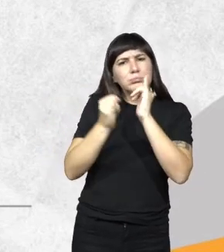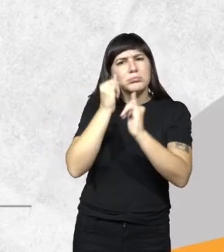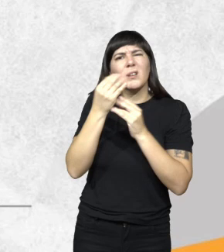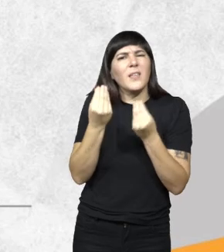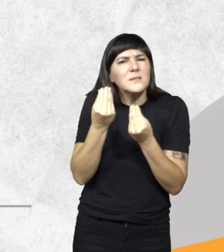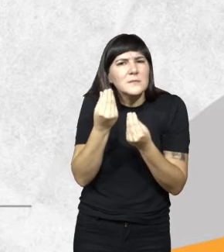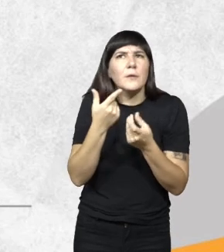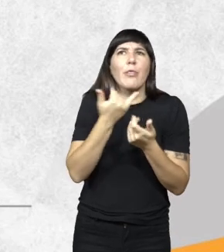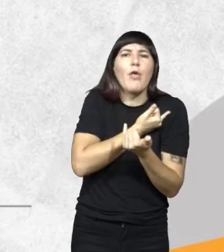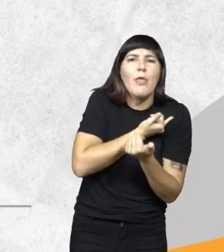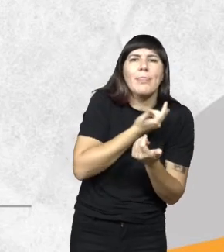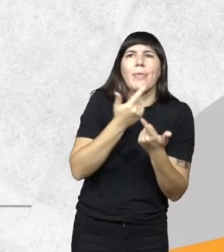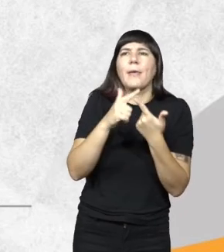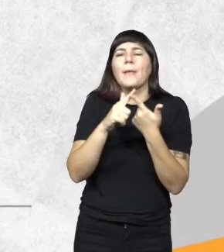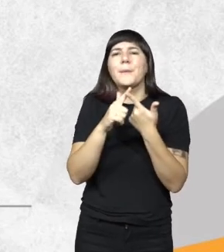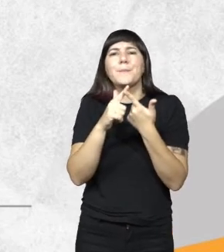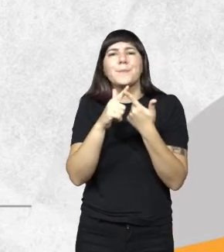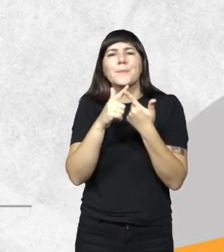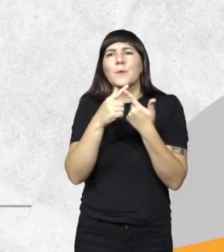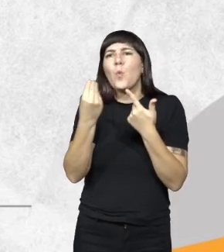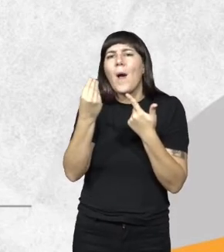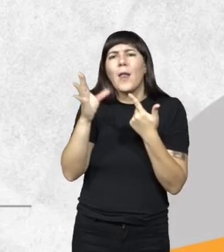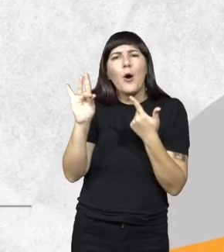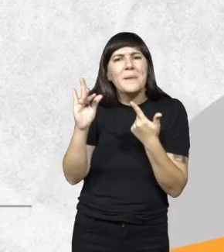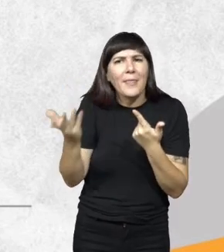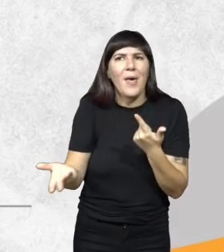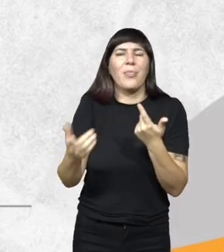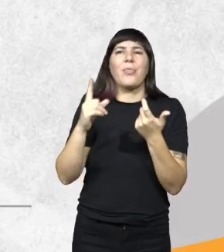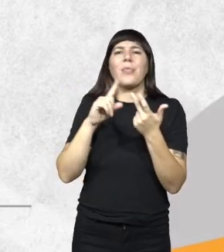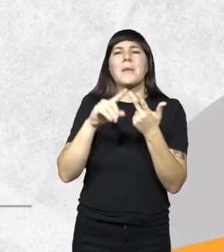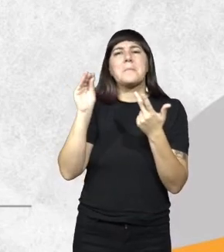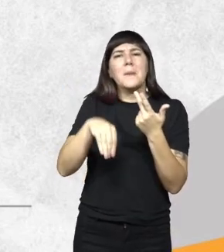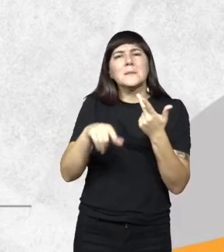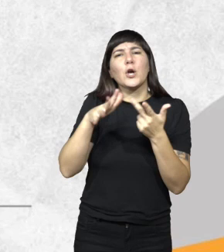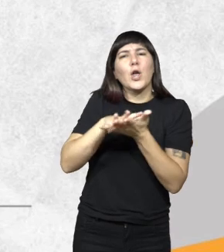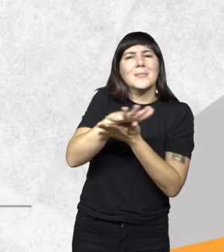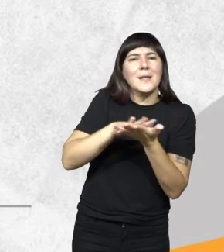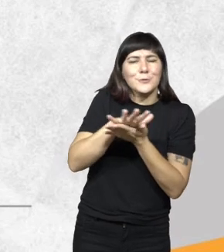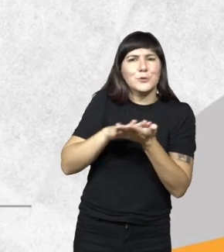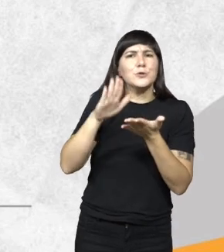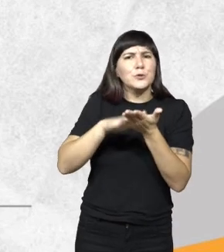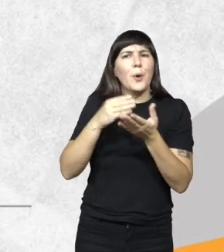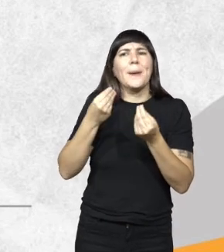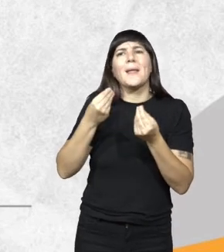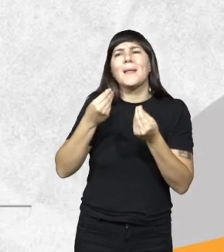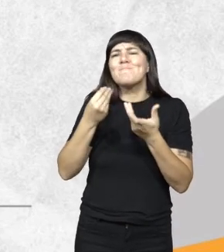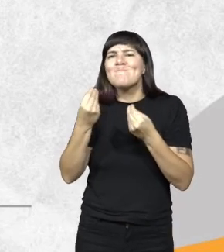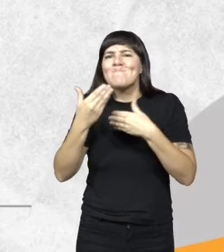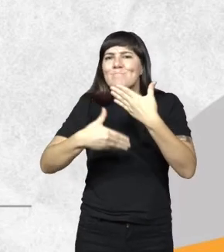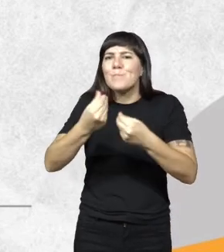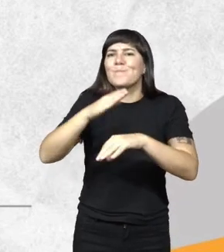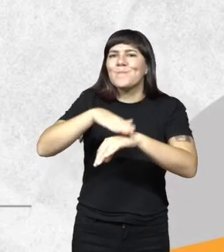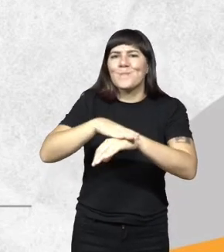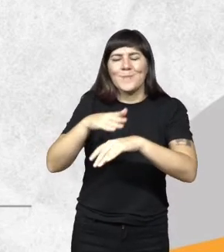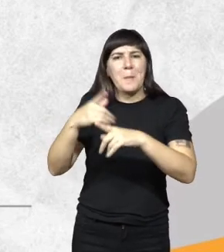la provincia, dónde está y cuál es su complejidad. También el análisis del contexto en relación a la gestión de los residuos y materiales.